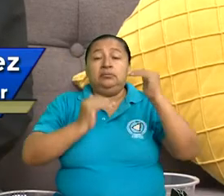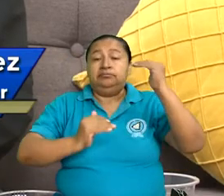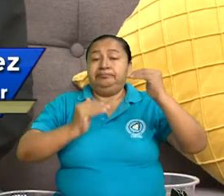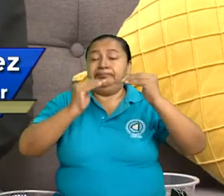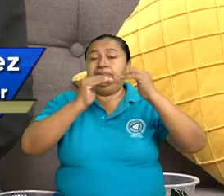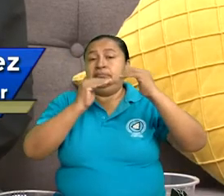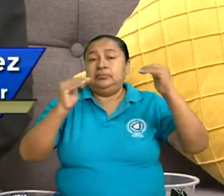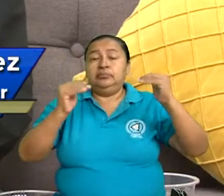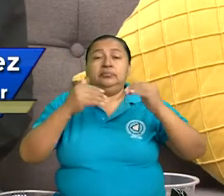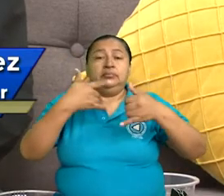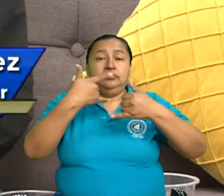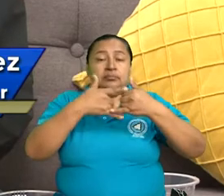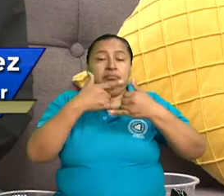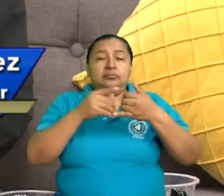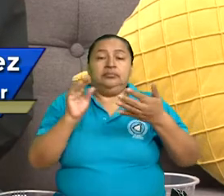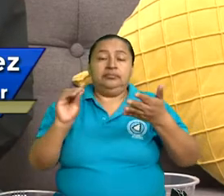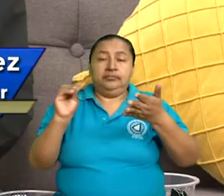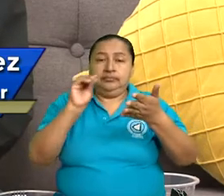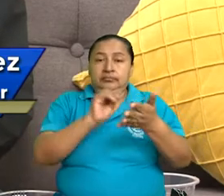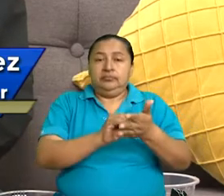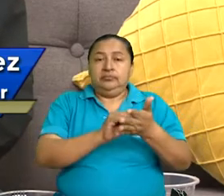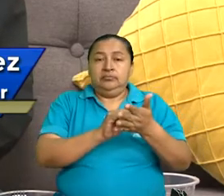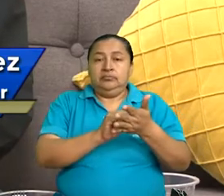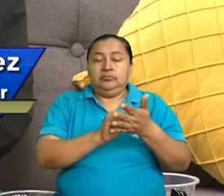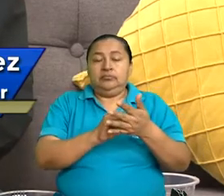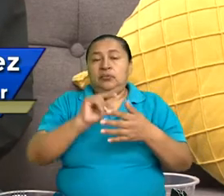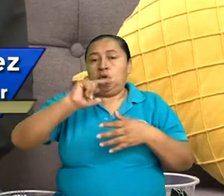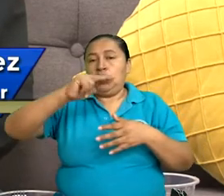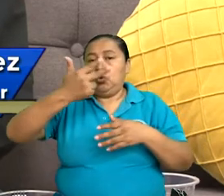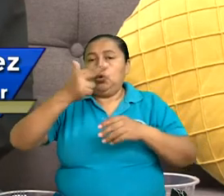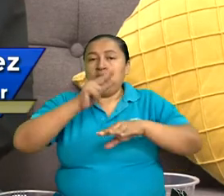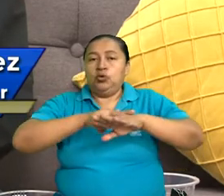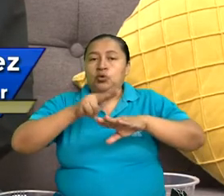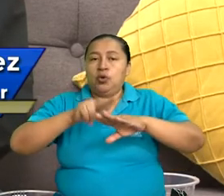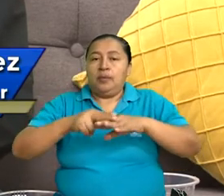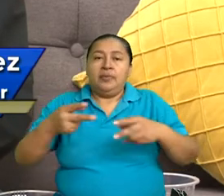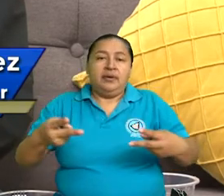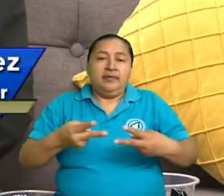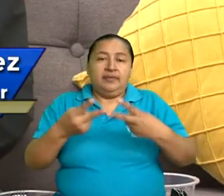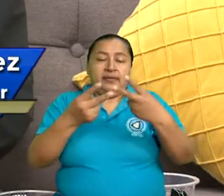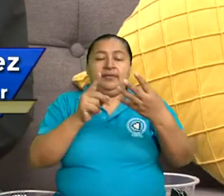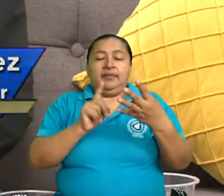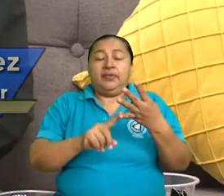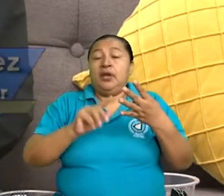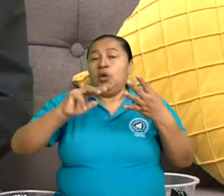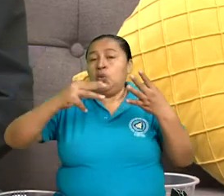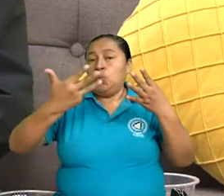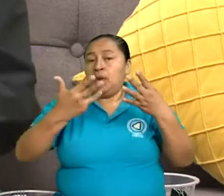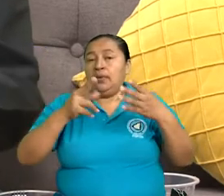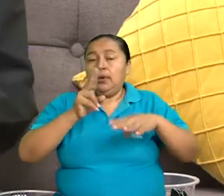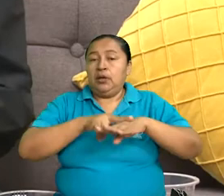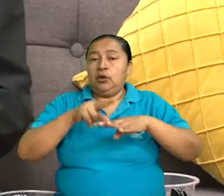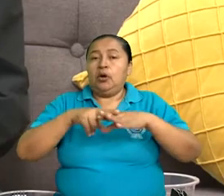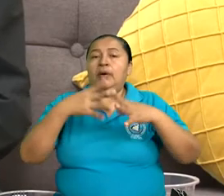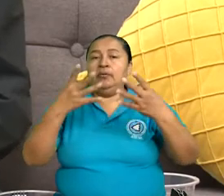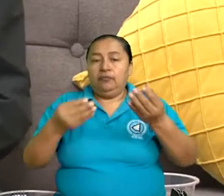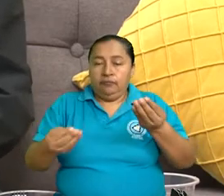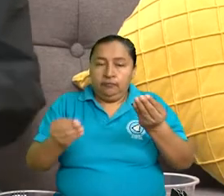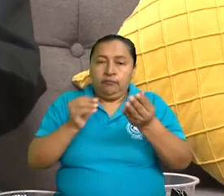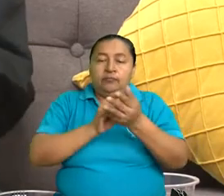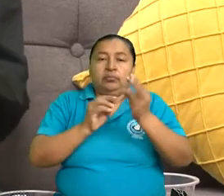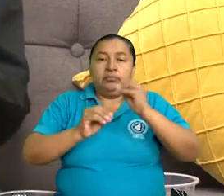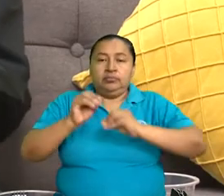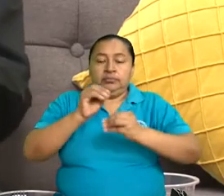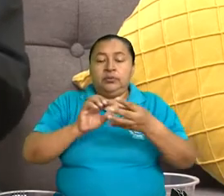género, incluye ocho normas vigentes, nueve normas consolidadas. Sumándolas